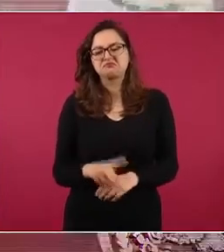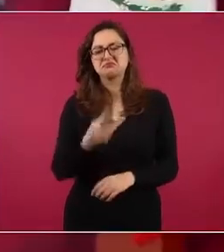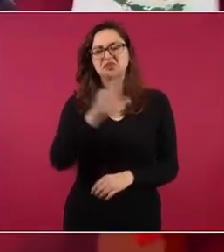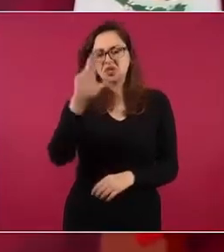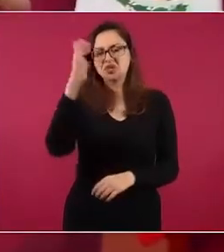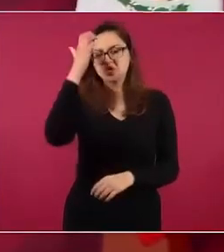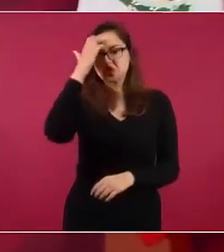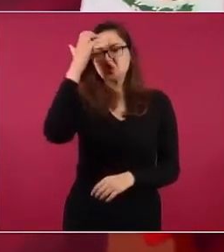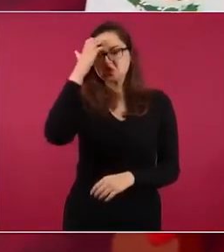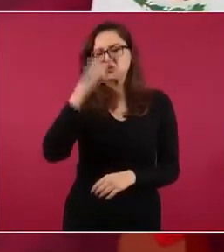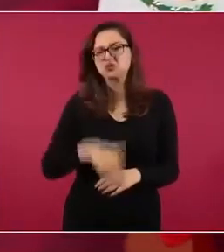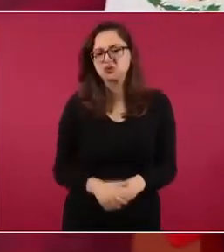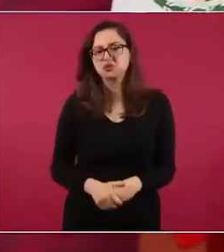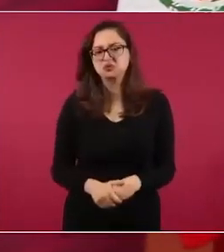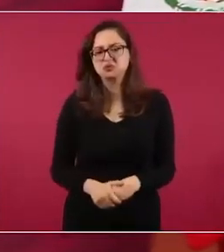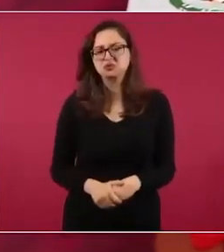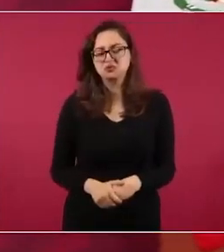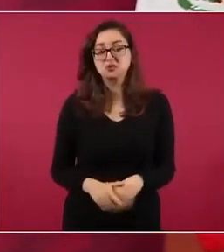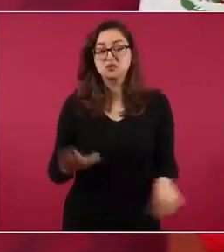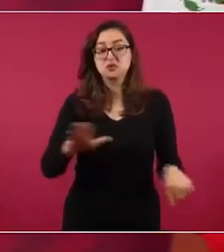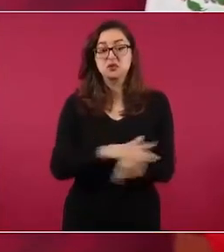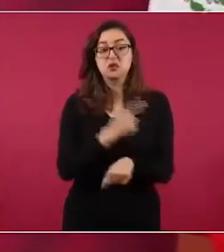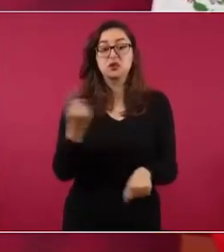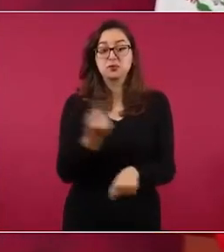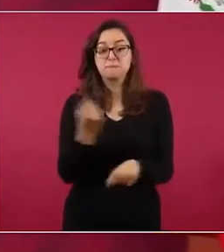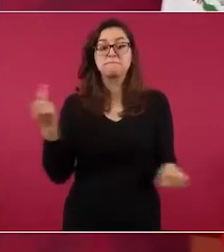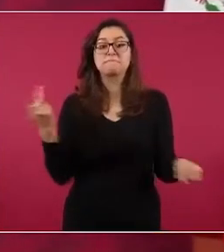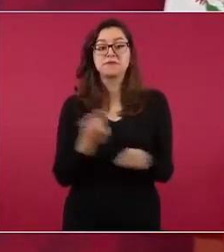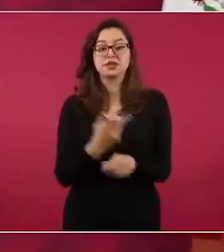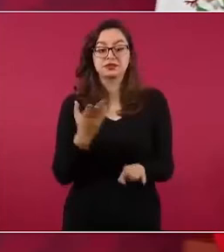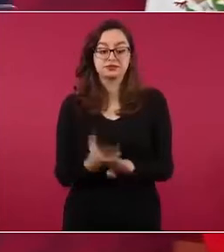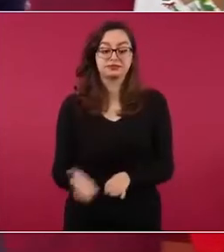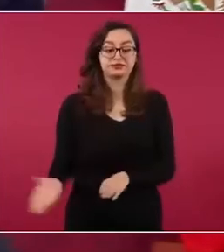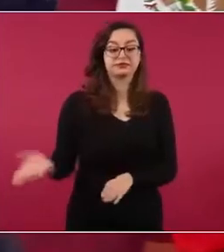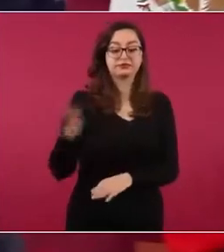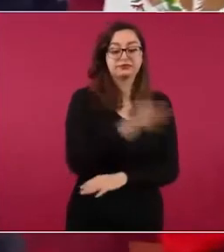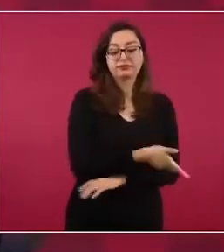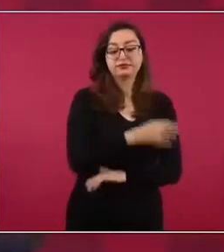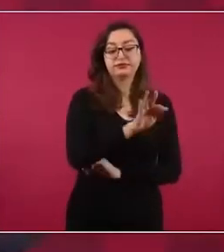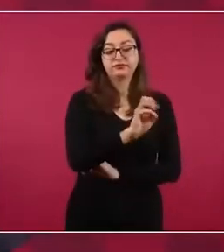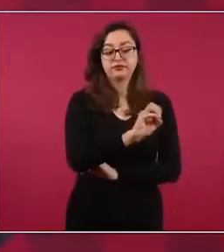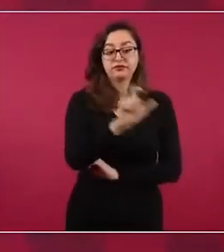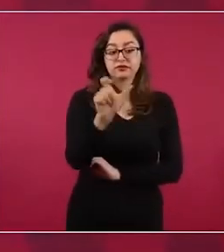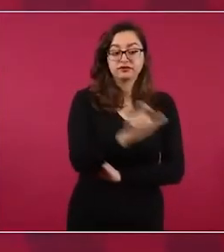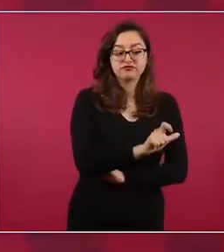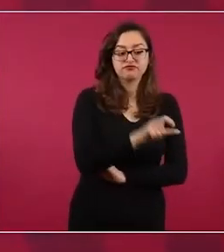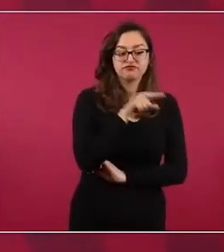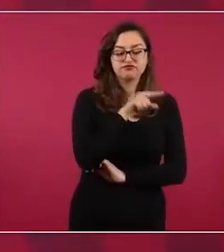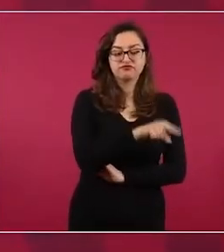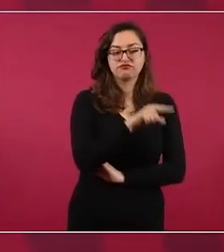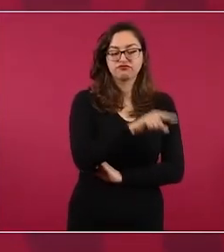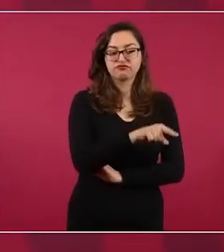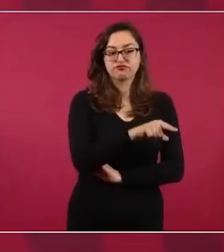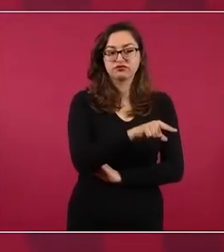diferencia de Fox, que se metió con todo